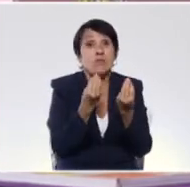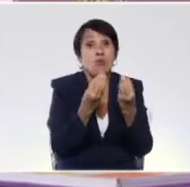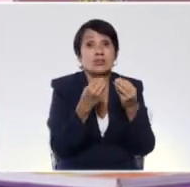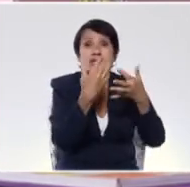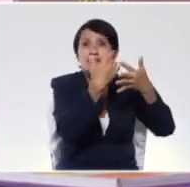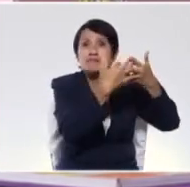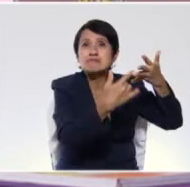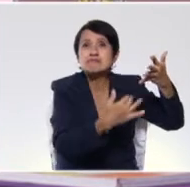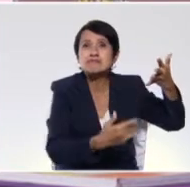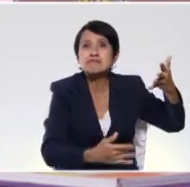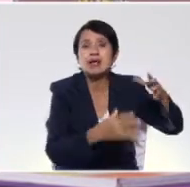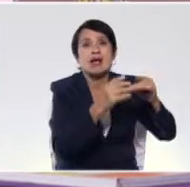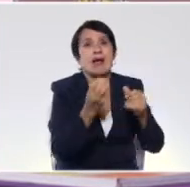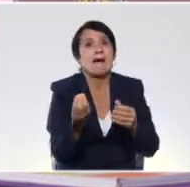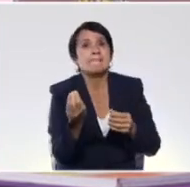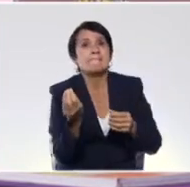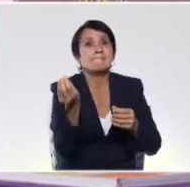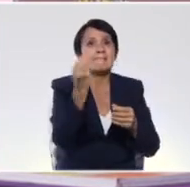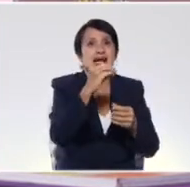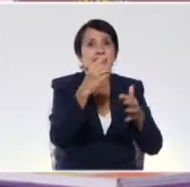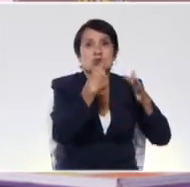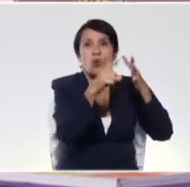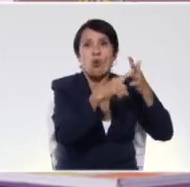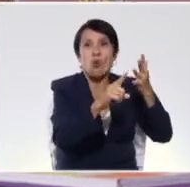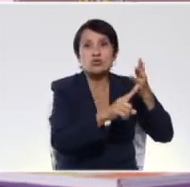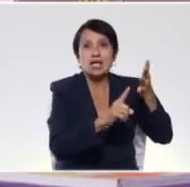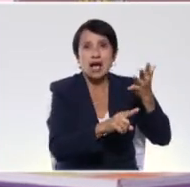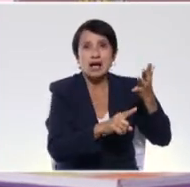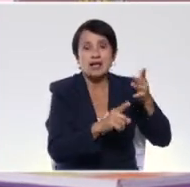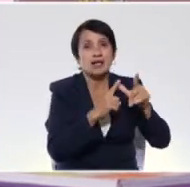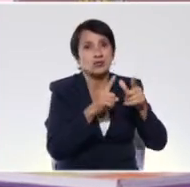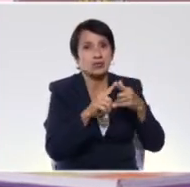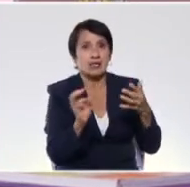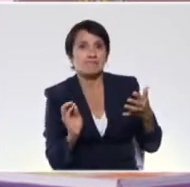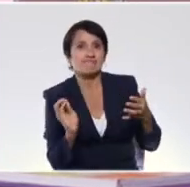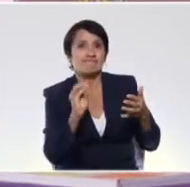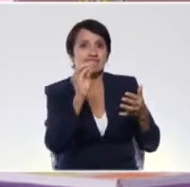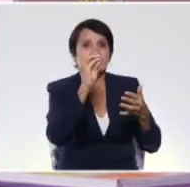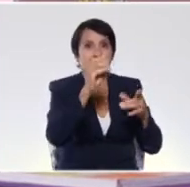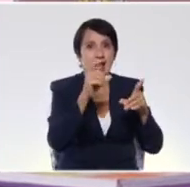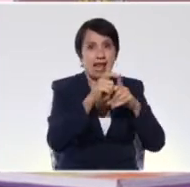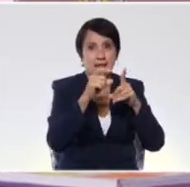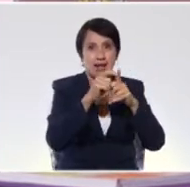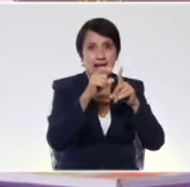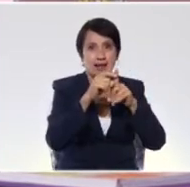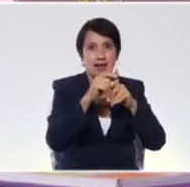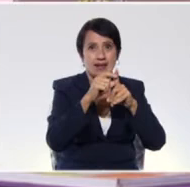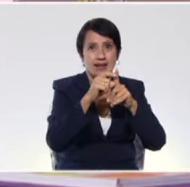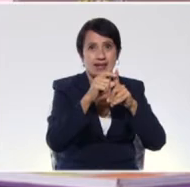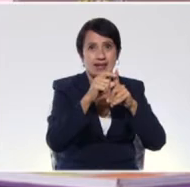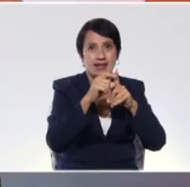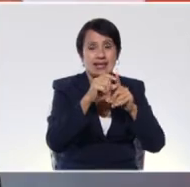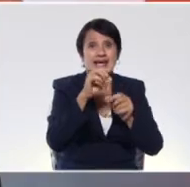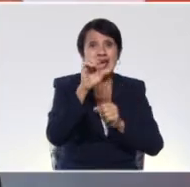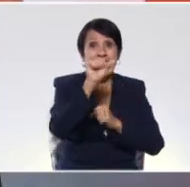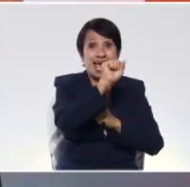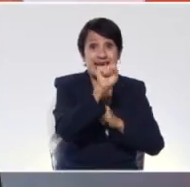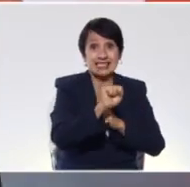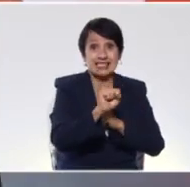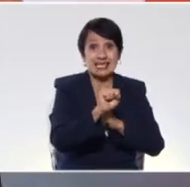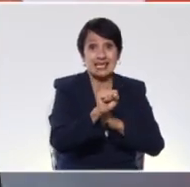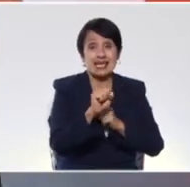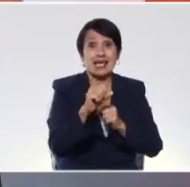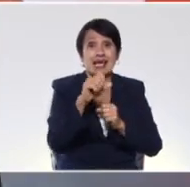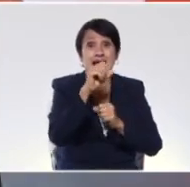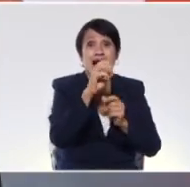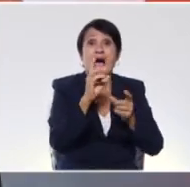hablamos de dos o más objetos, ahí le agregamos la terminación E, la terminación S, ok,